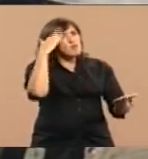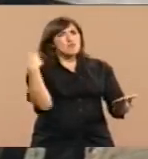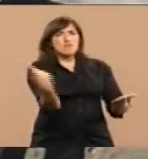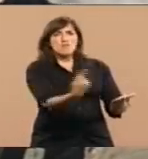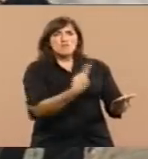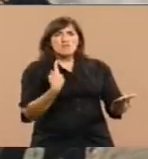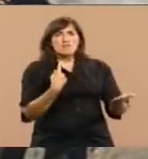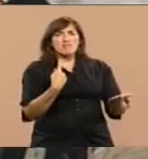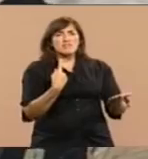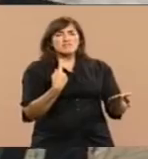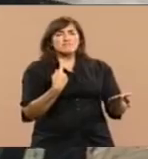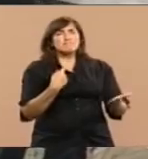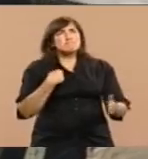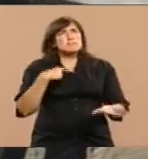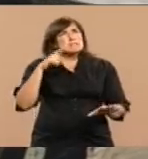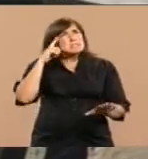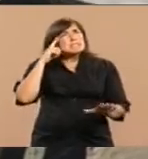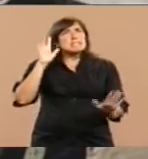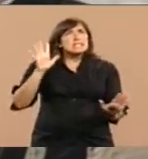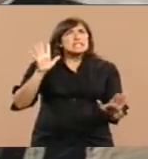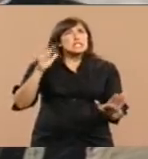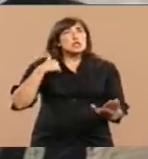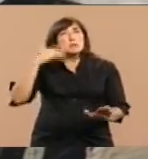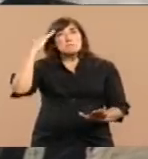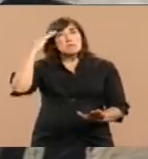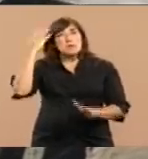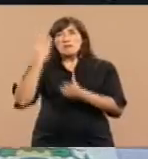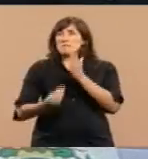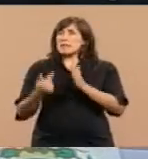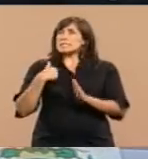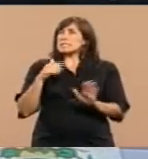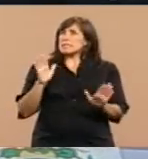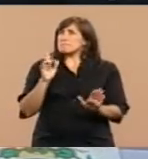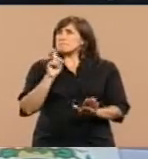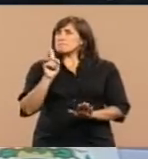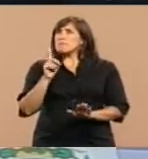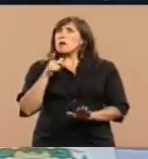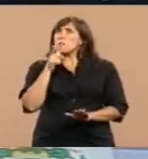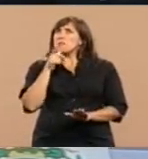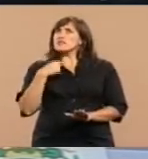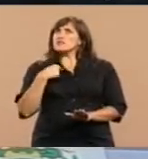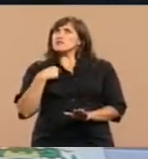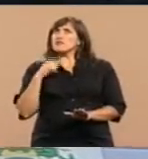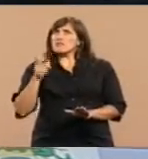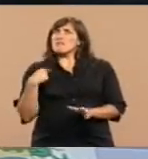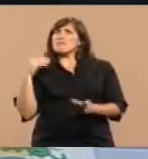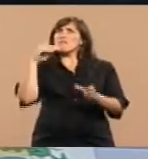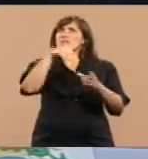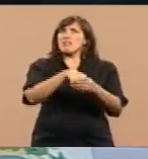Recuerdo, creo, si mal no me falla a la memoria, haber formado parte de ese